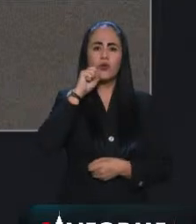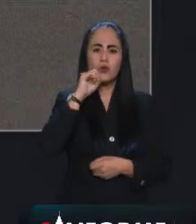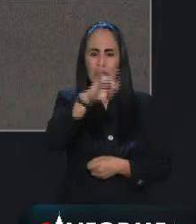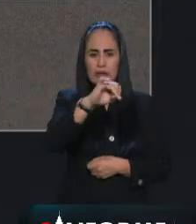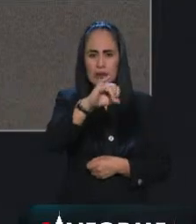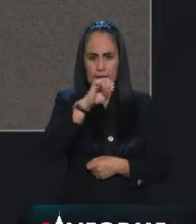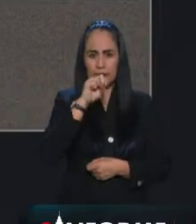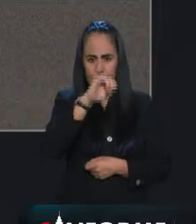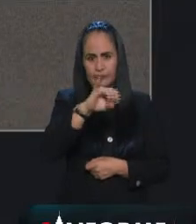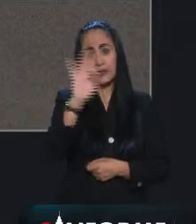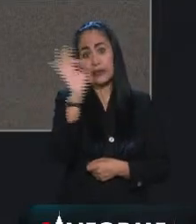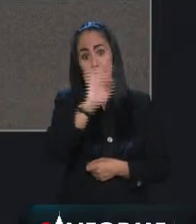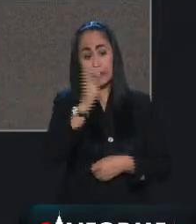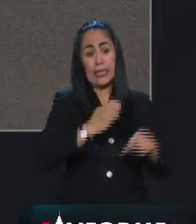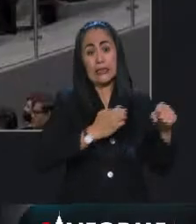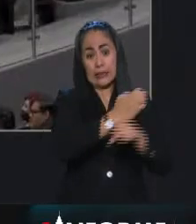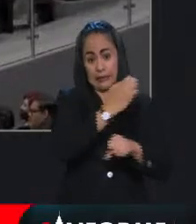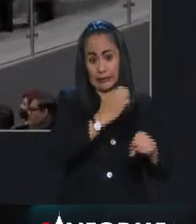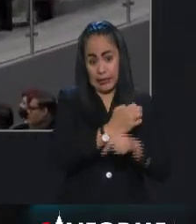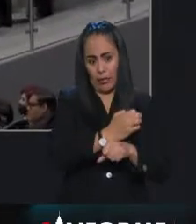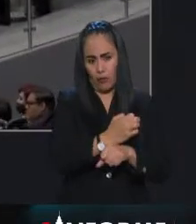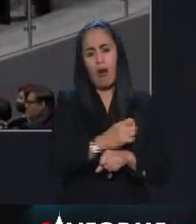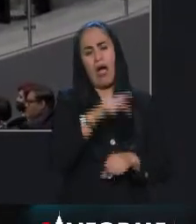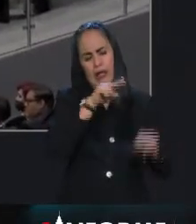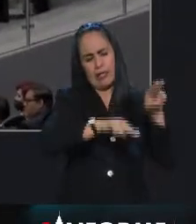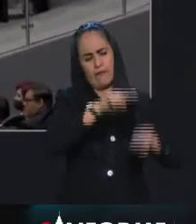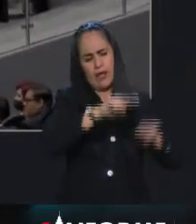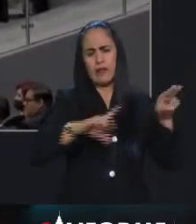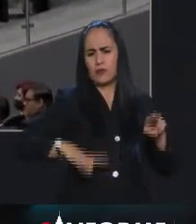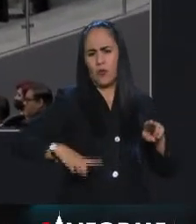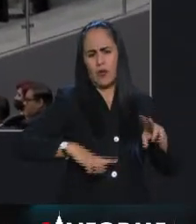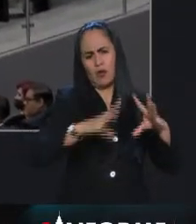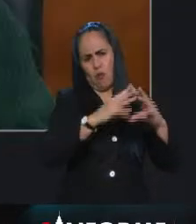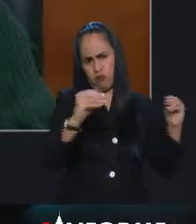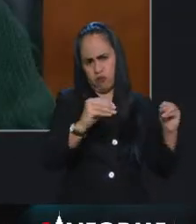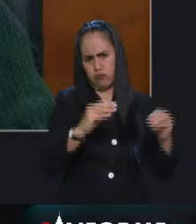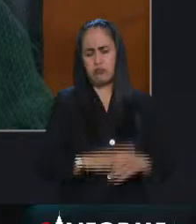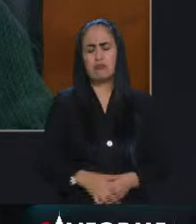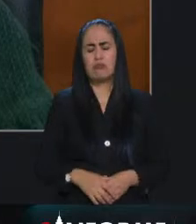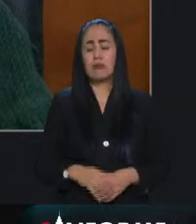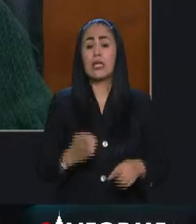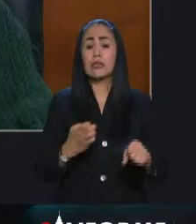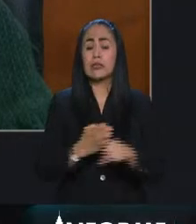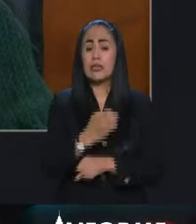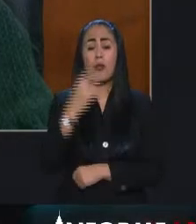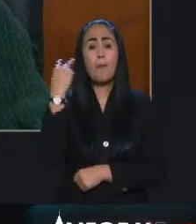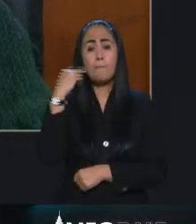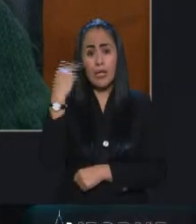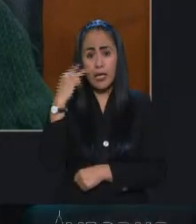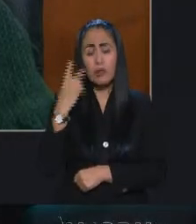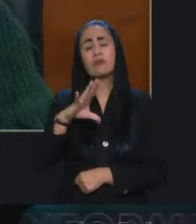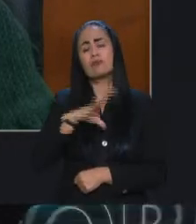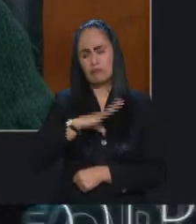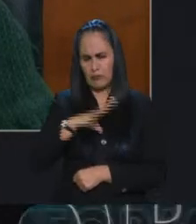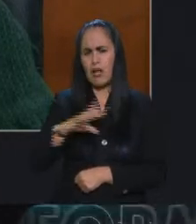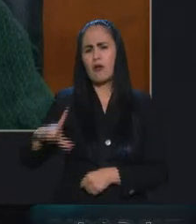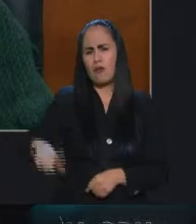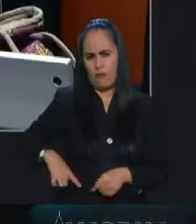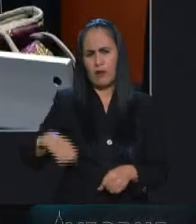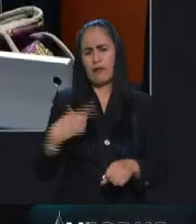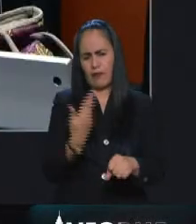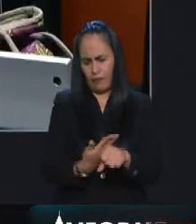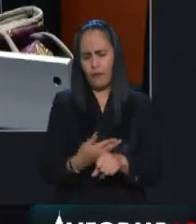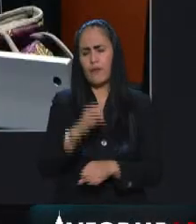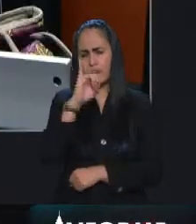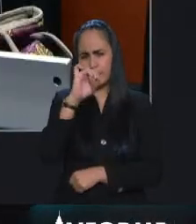extinción de poderes en un estado determinado. Entonces, Veracruz sin duda tiene gobernabilidad. No